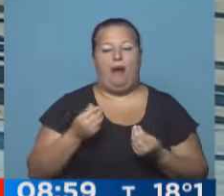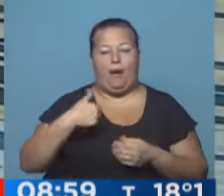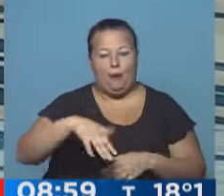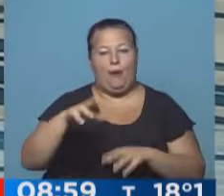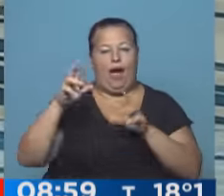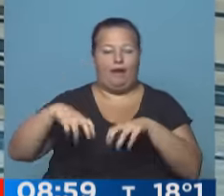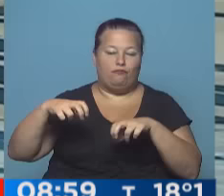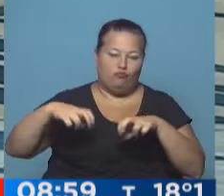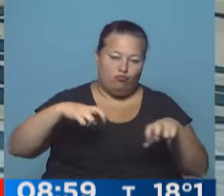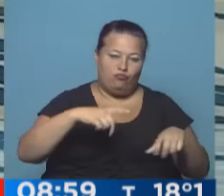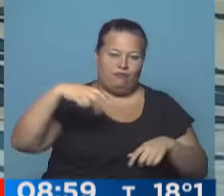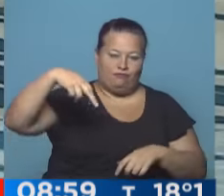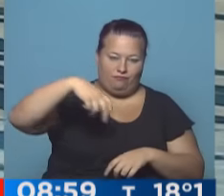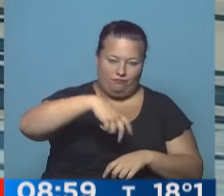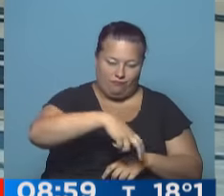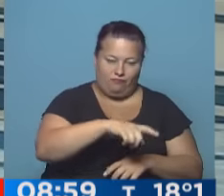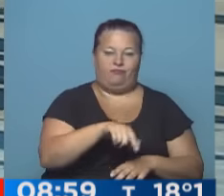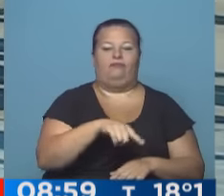ir caminando por esta escollera